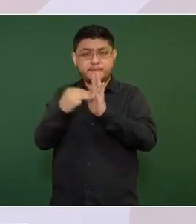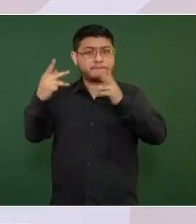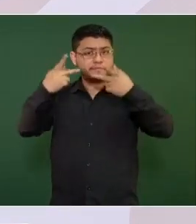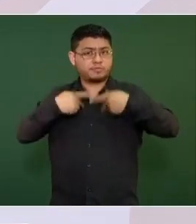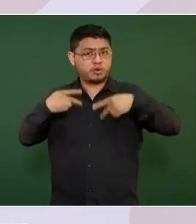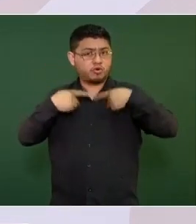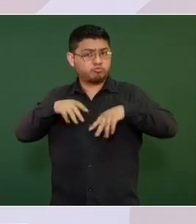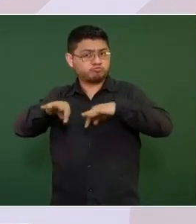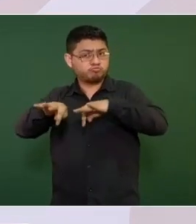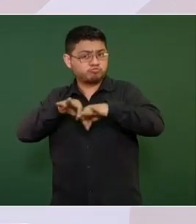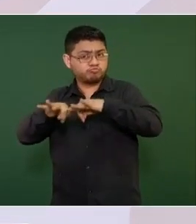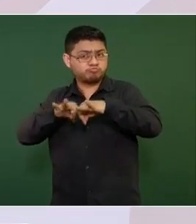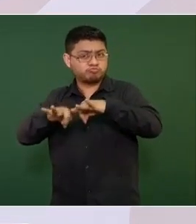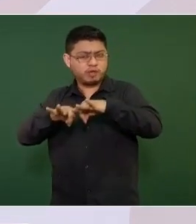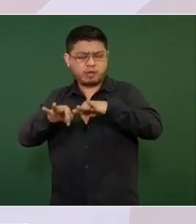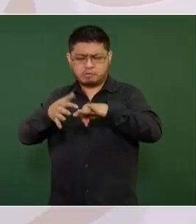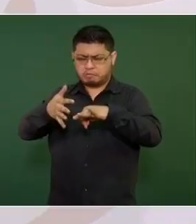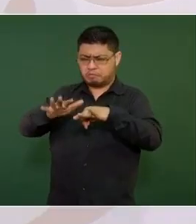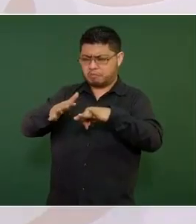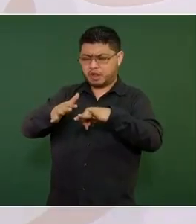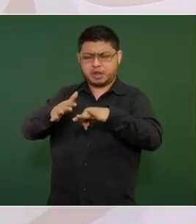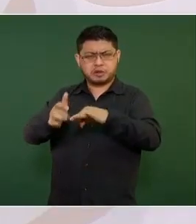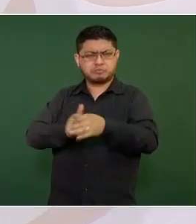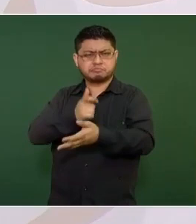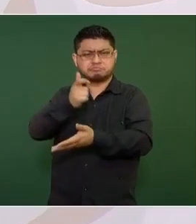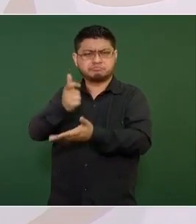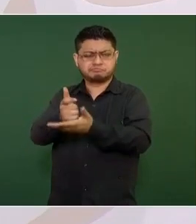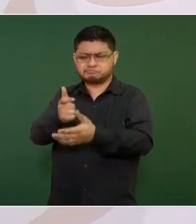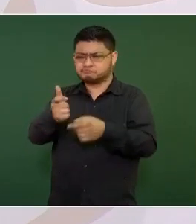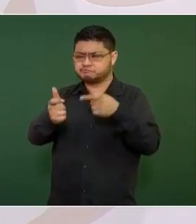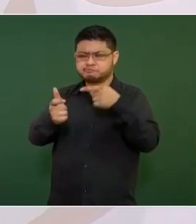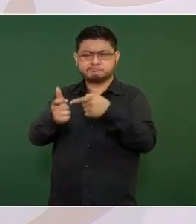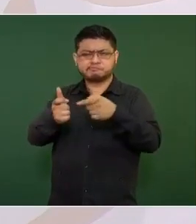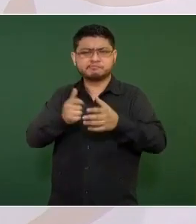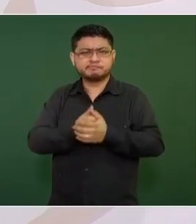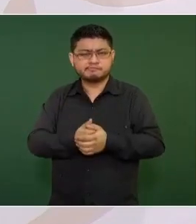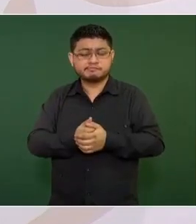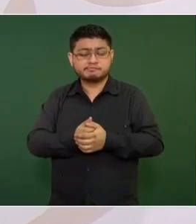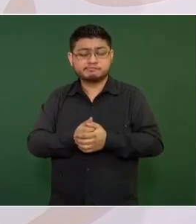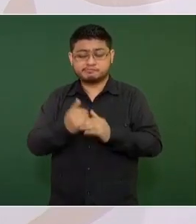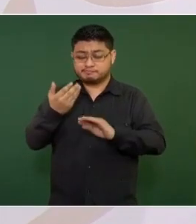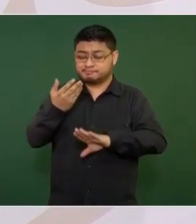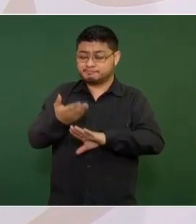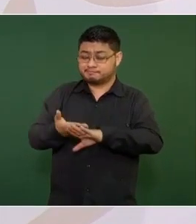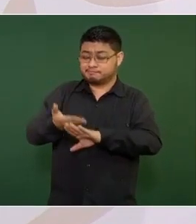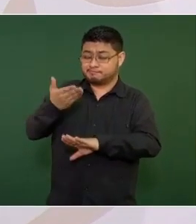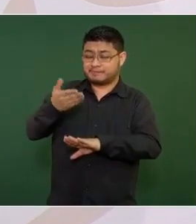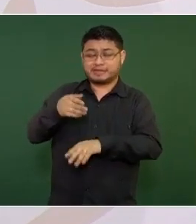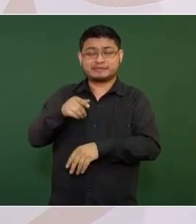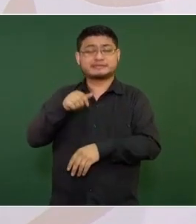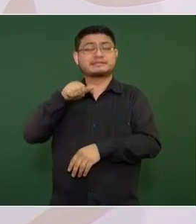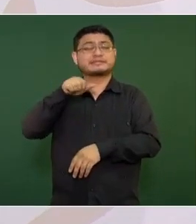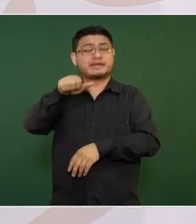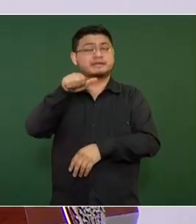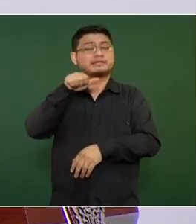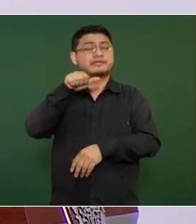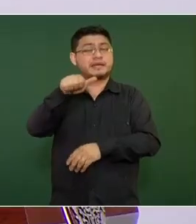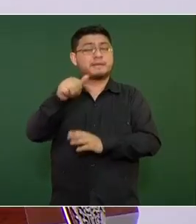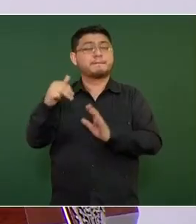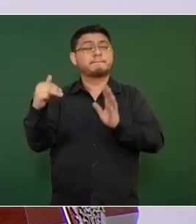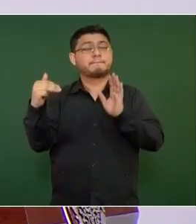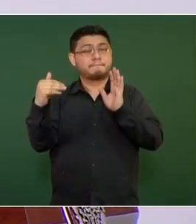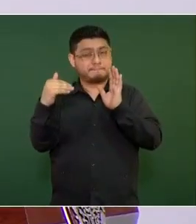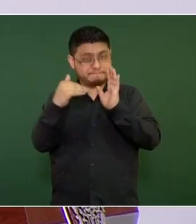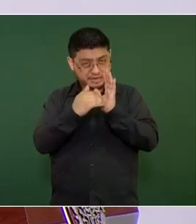promedio de los salarios que perciben es de más de 16 mil pesos